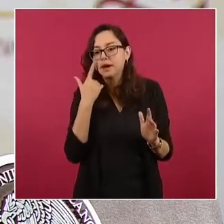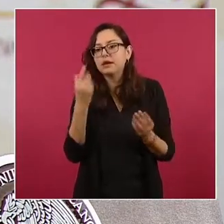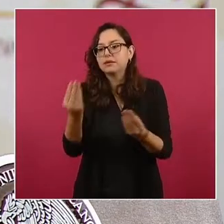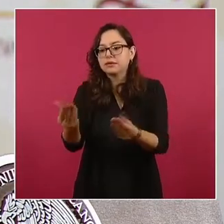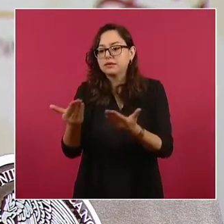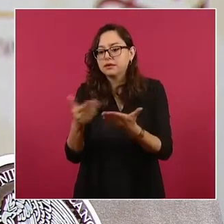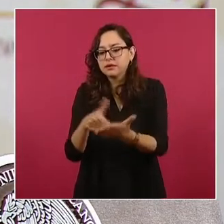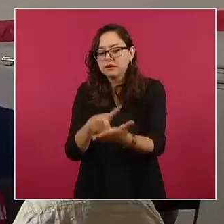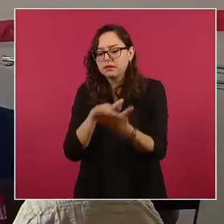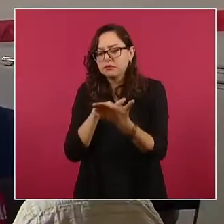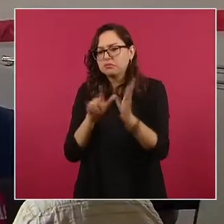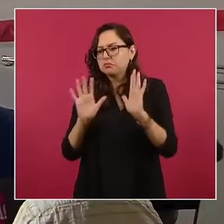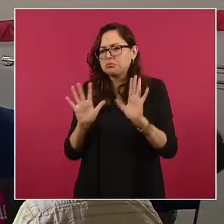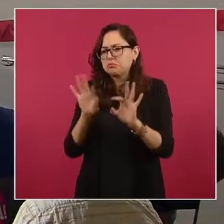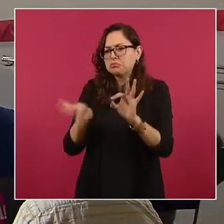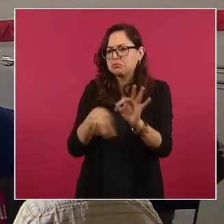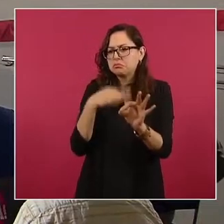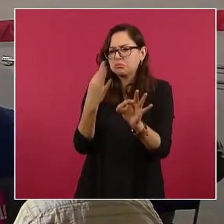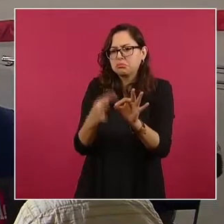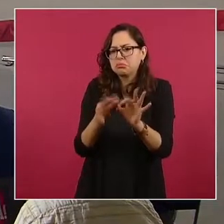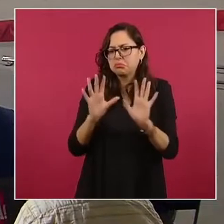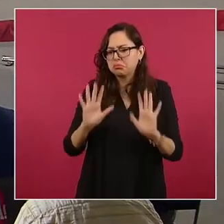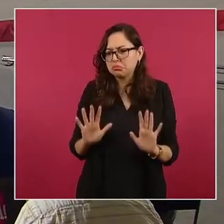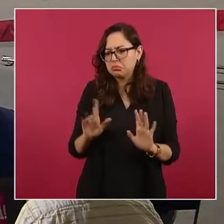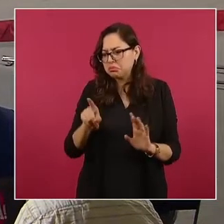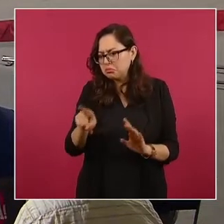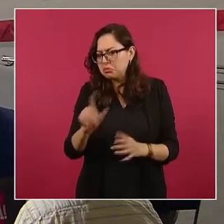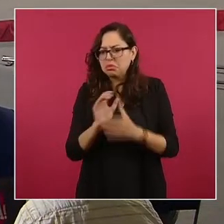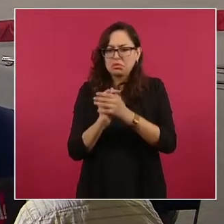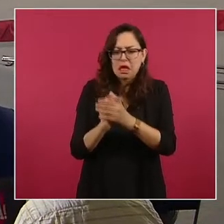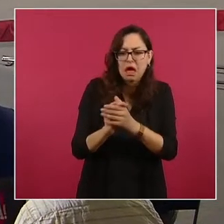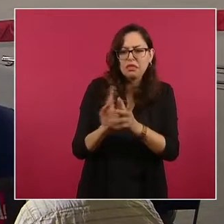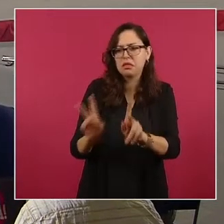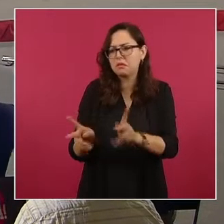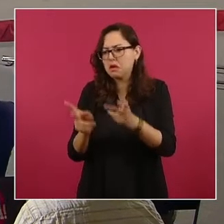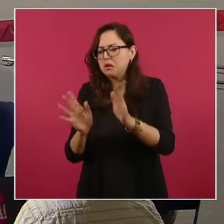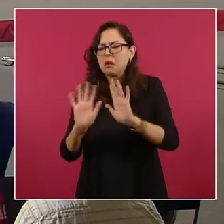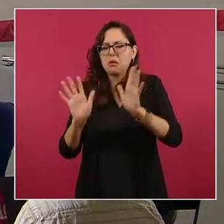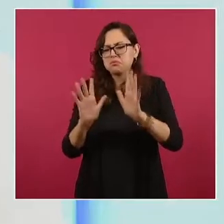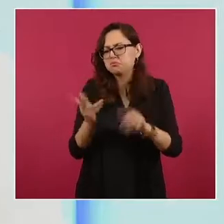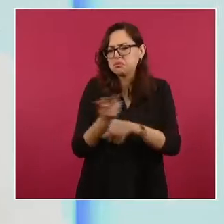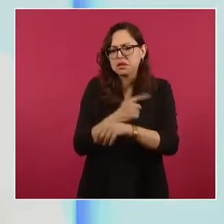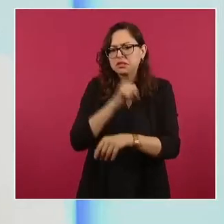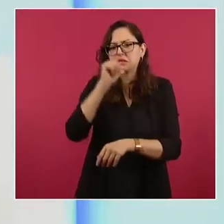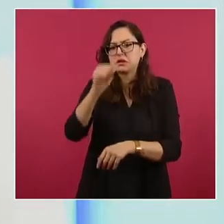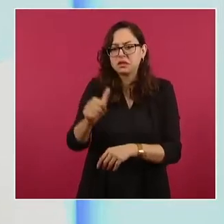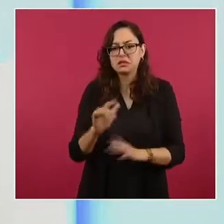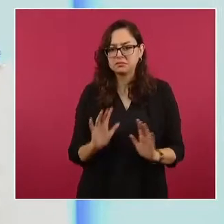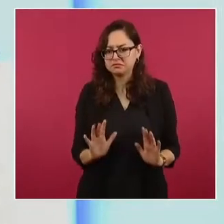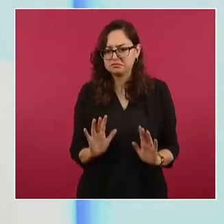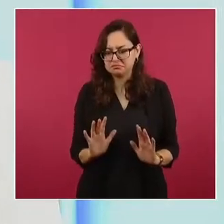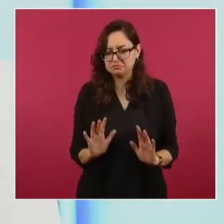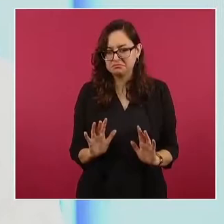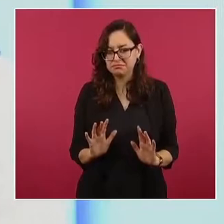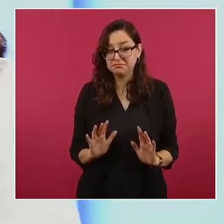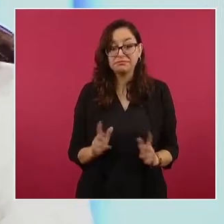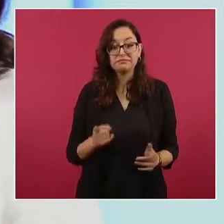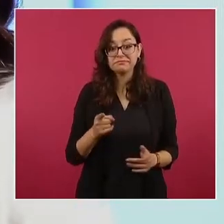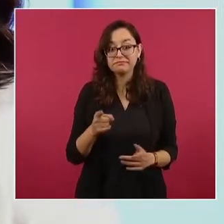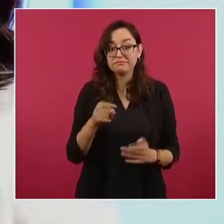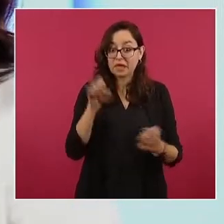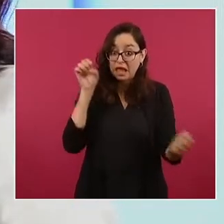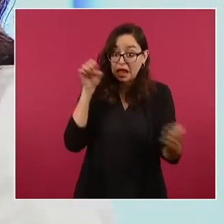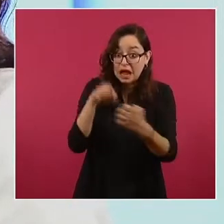defraudaciones fiscales. Y bueno, no se dejen engañar, consulten